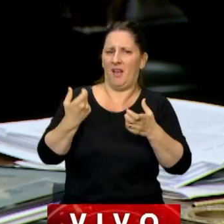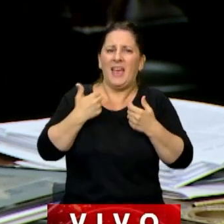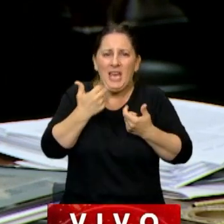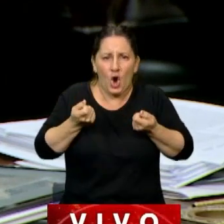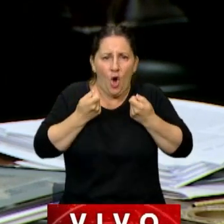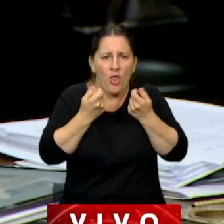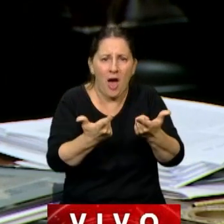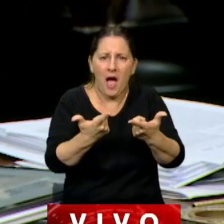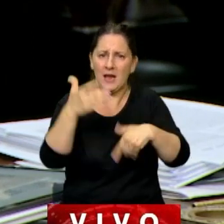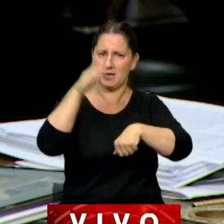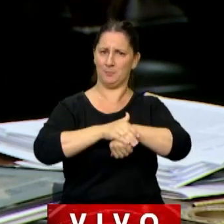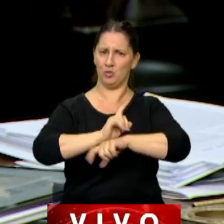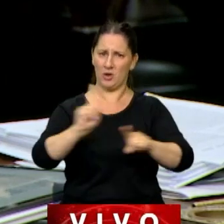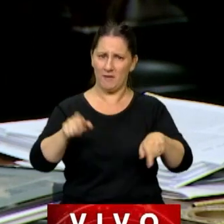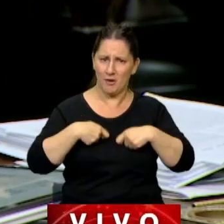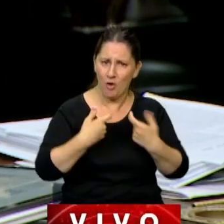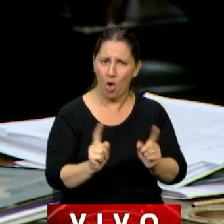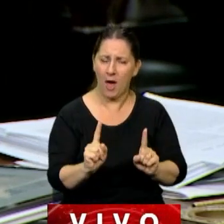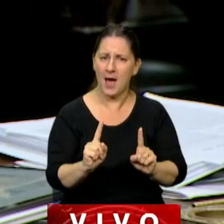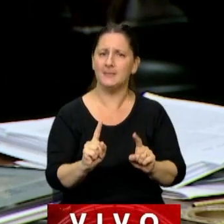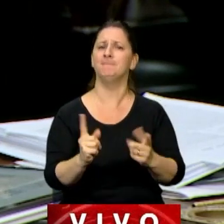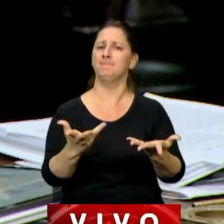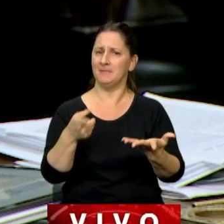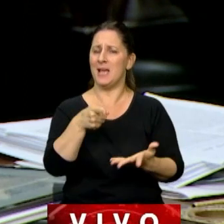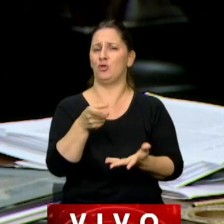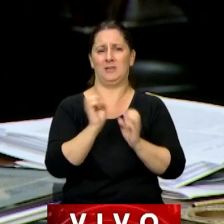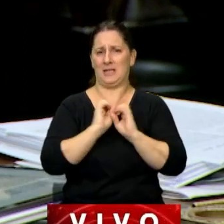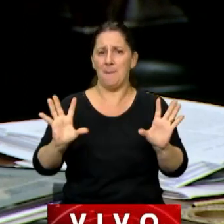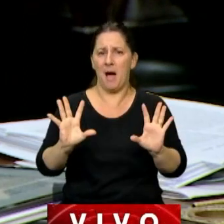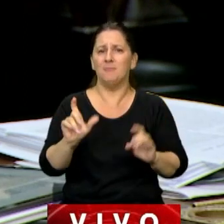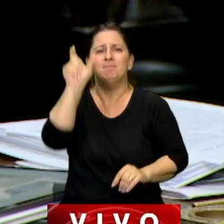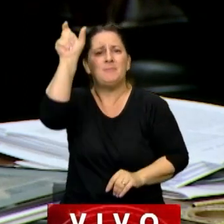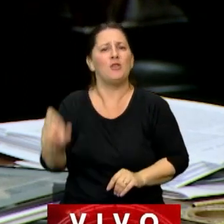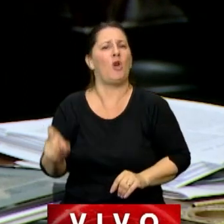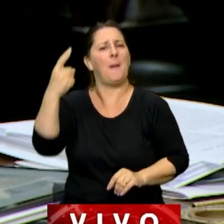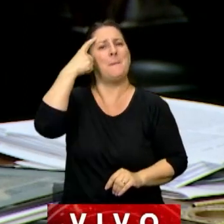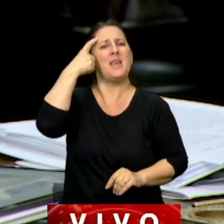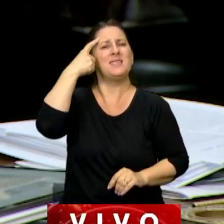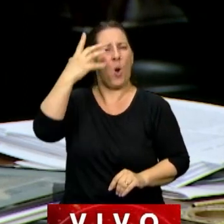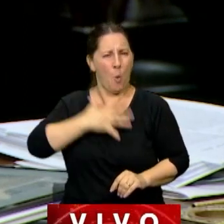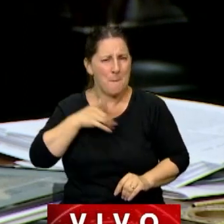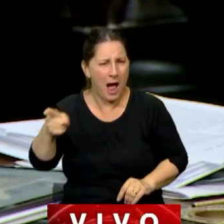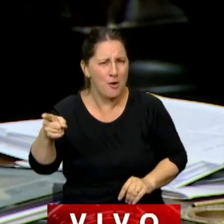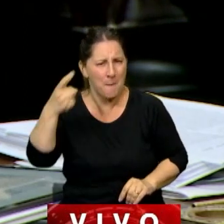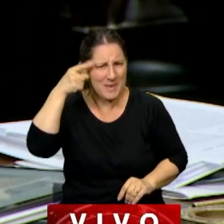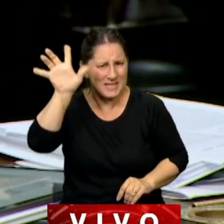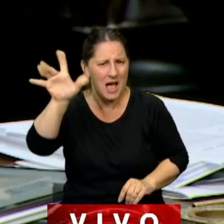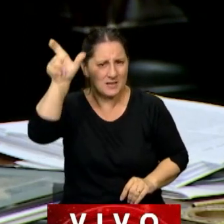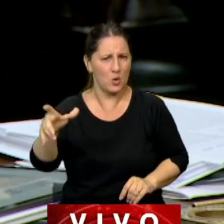y no hacerse cargo de él, es impropio de alguien que se considera ser humano directamente.